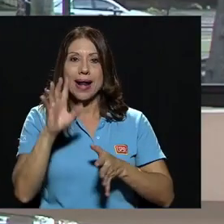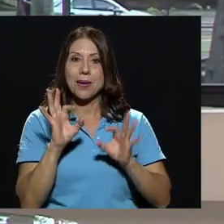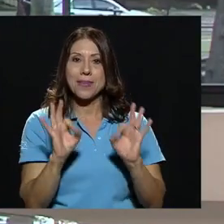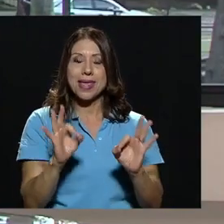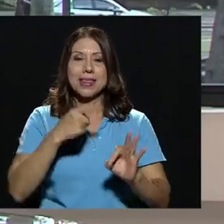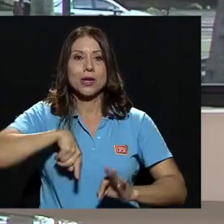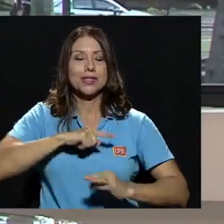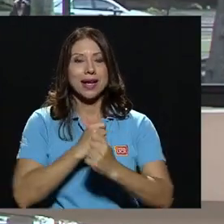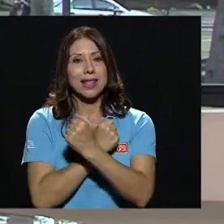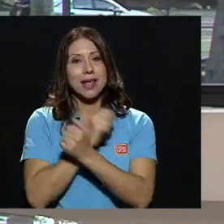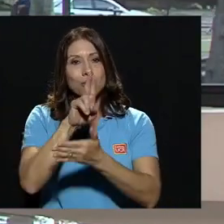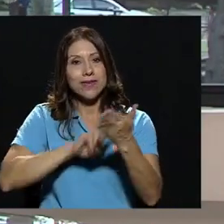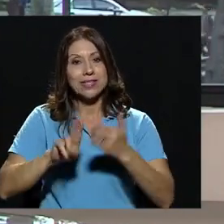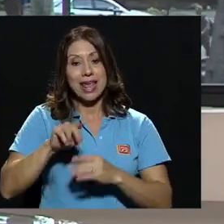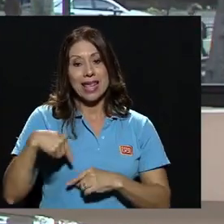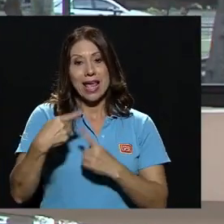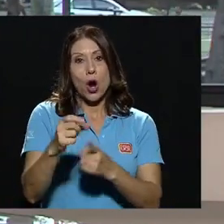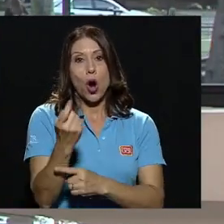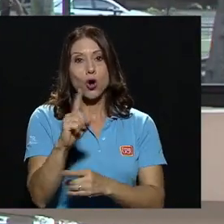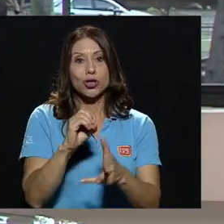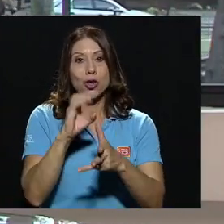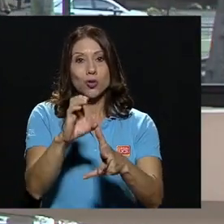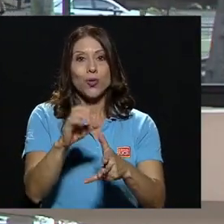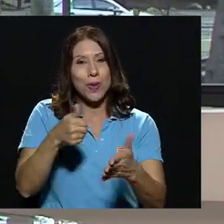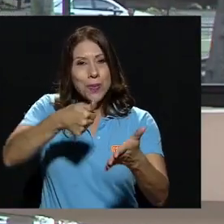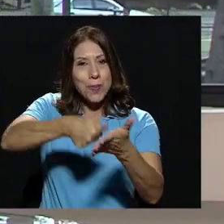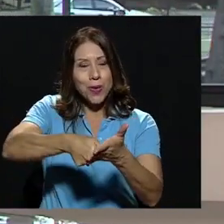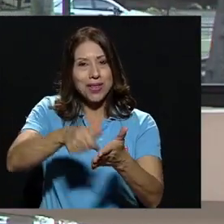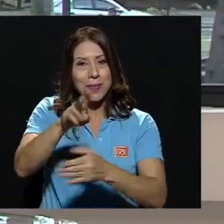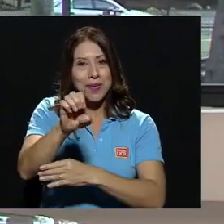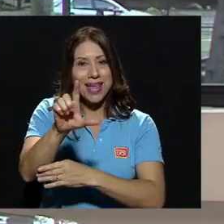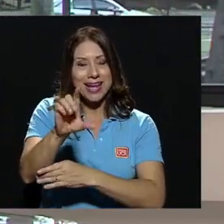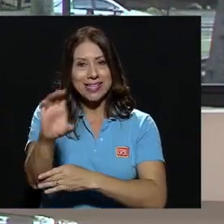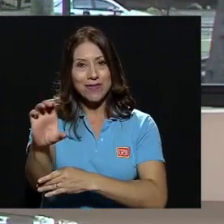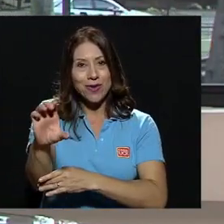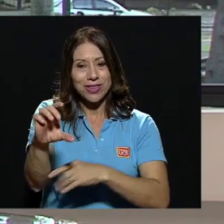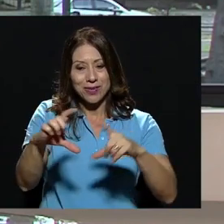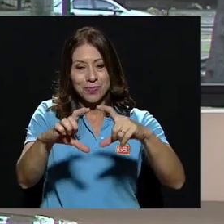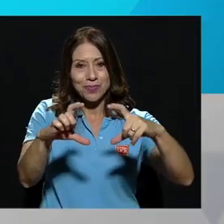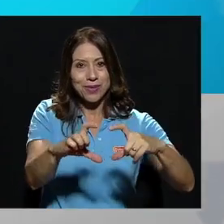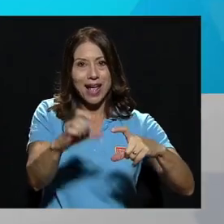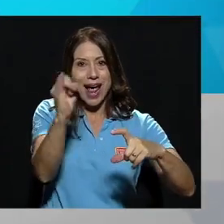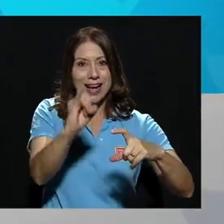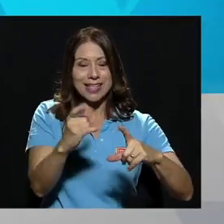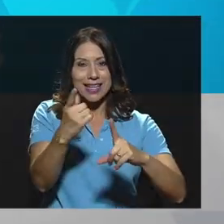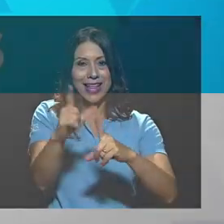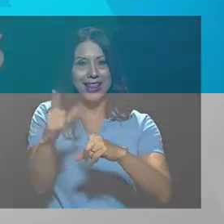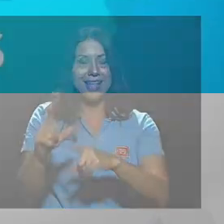Este 11 de octubre, vote por Miguel Casafont en la casilla de Artes y Letras.